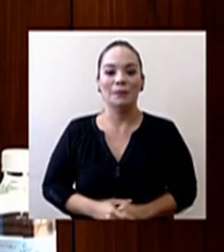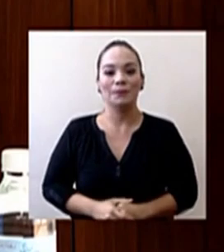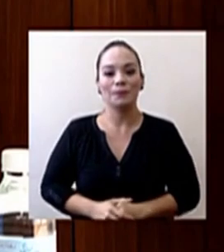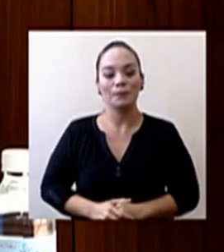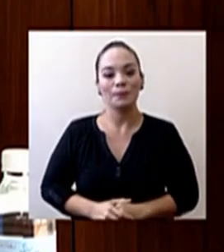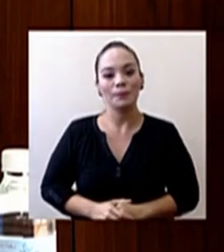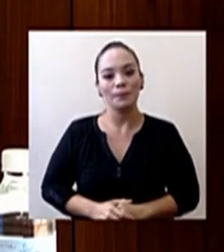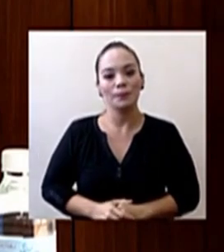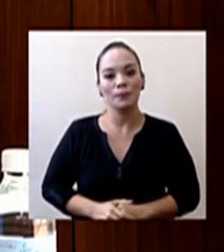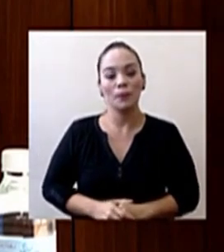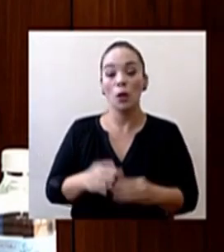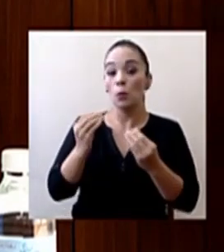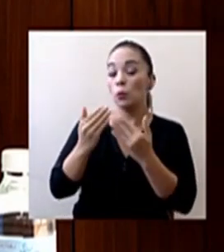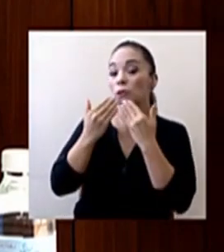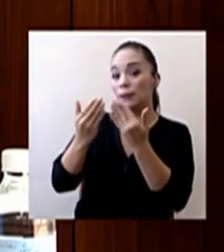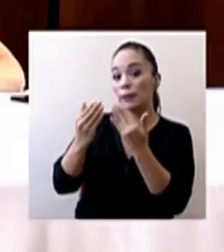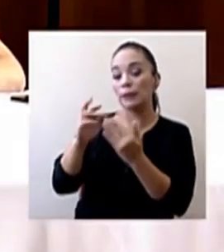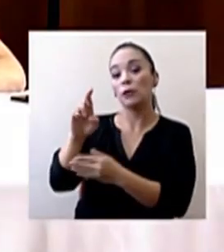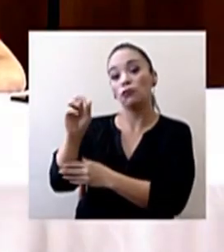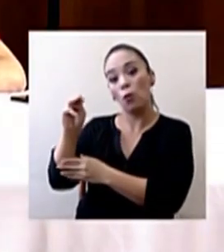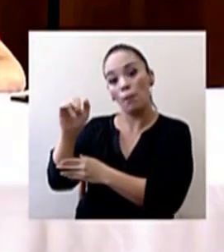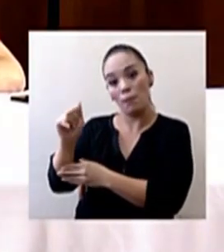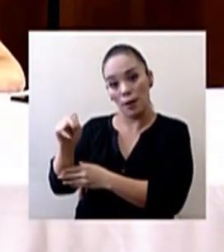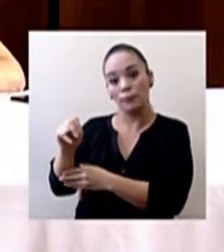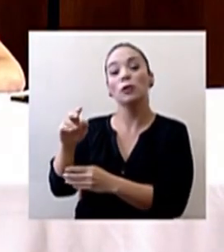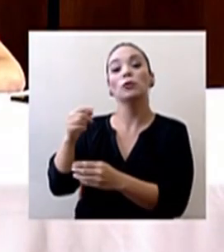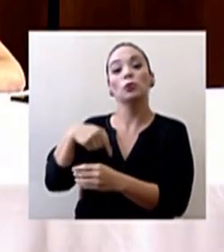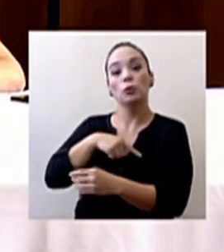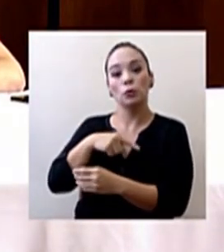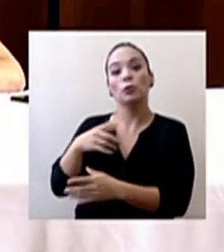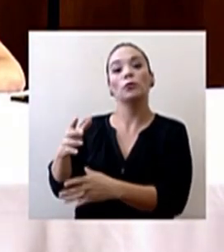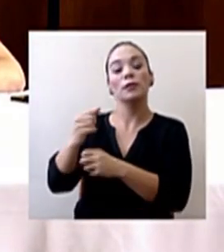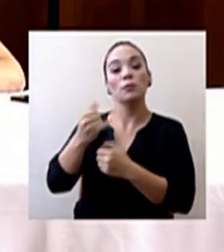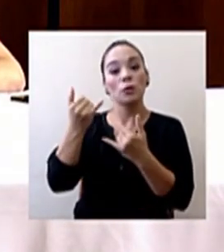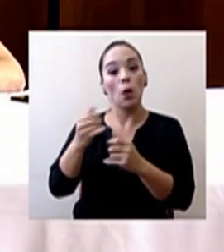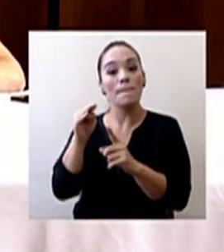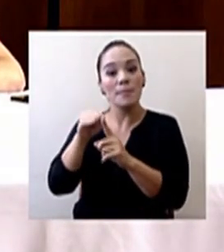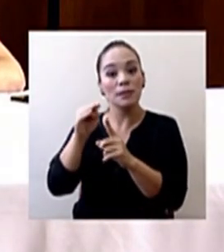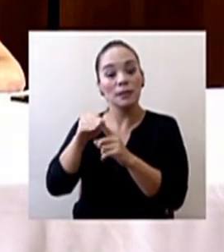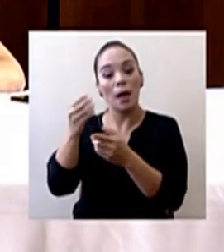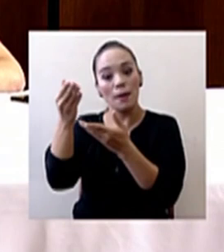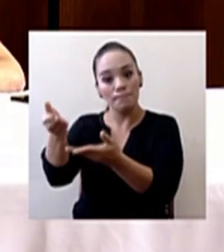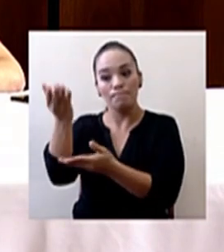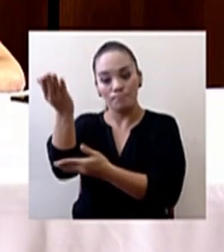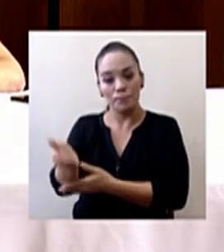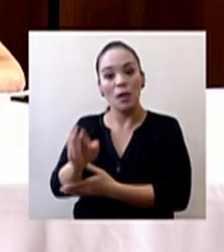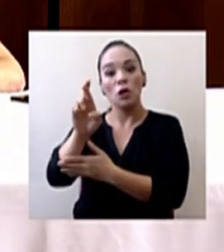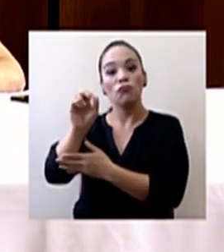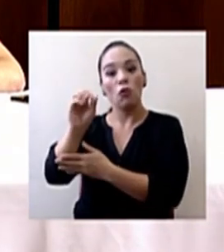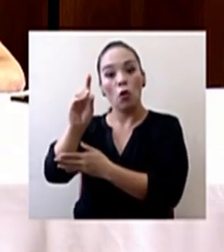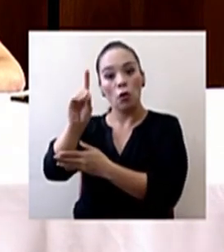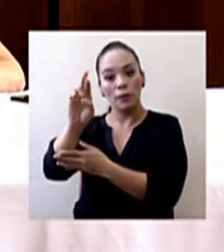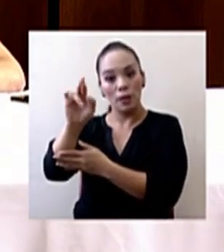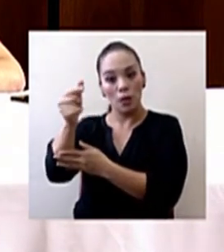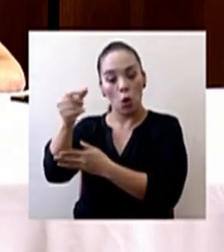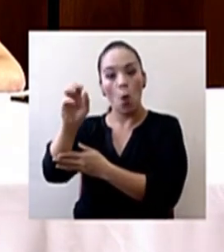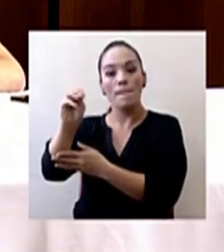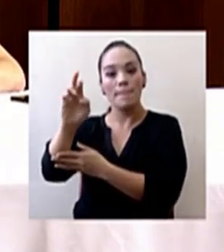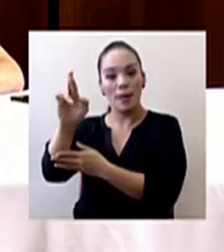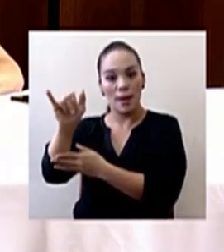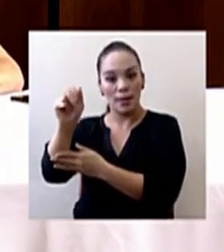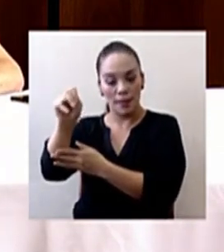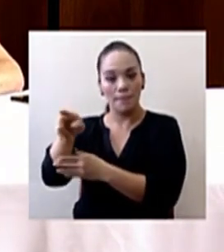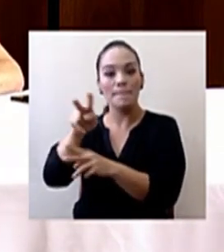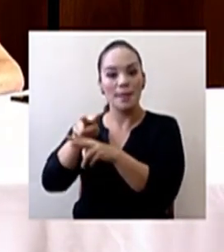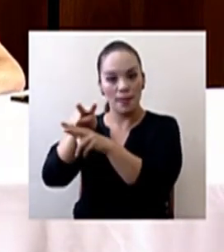Muchas gracias, don Román. Recibimos el mensaje y estatus COVID del país en las palabras de don Rodrigo Marín, director de Vigilancia de la